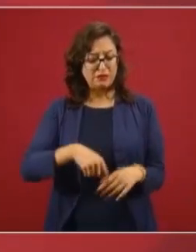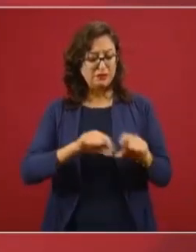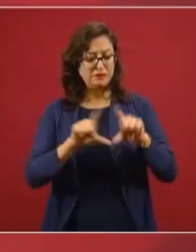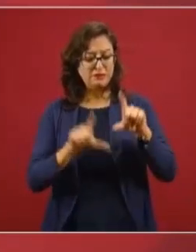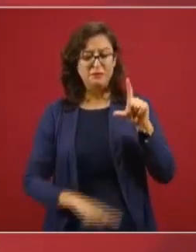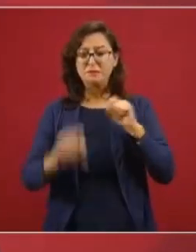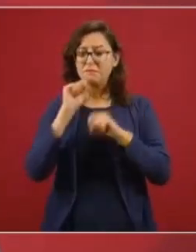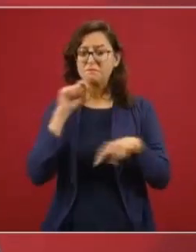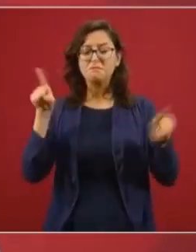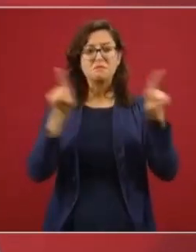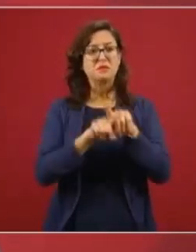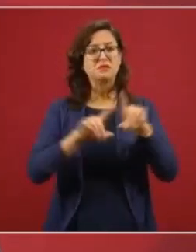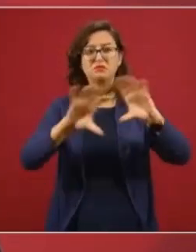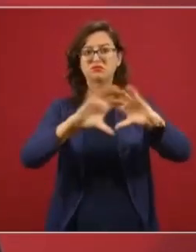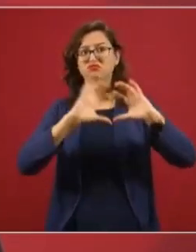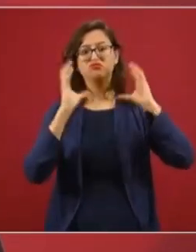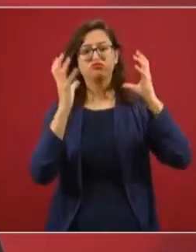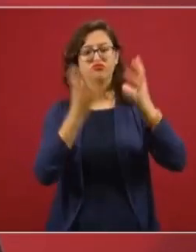en el mundo.